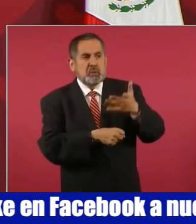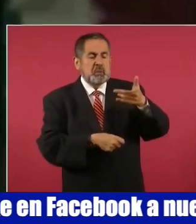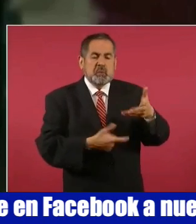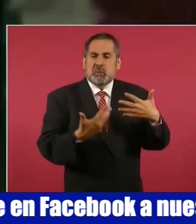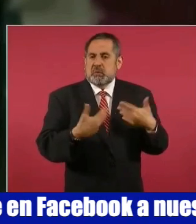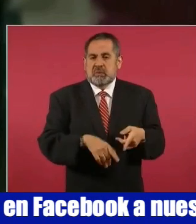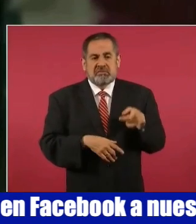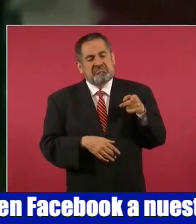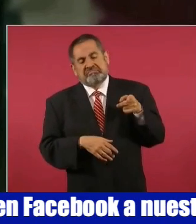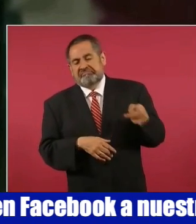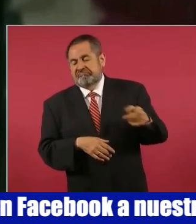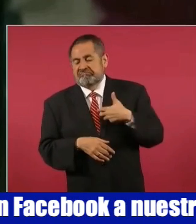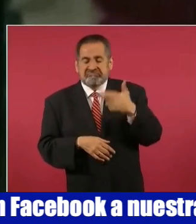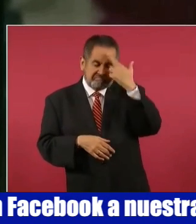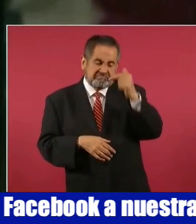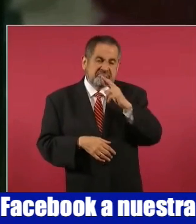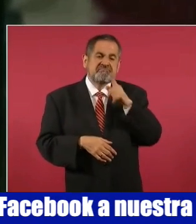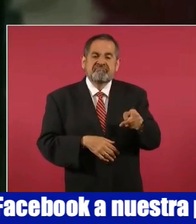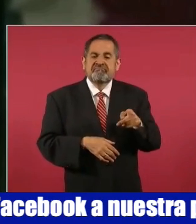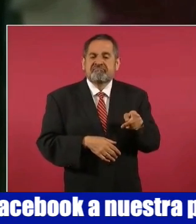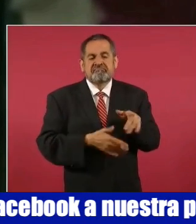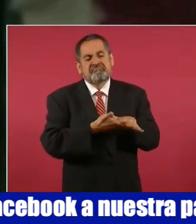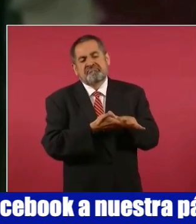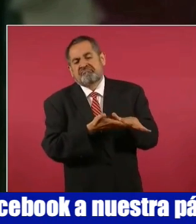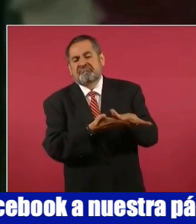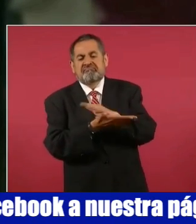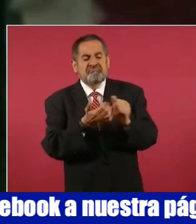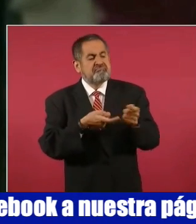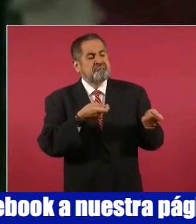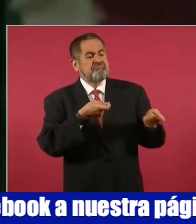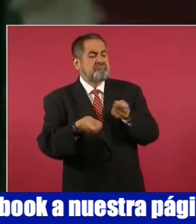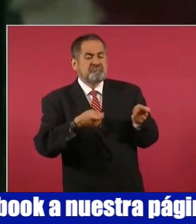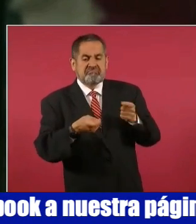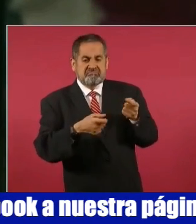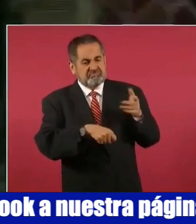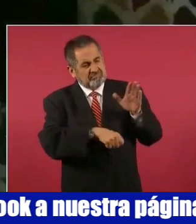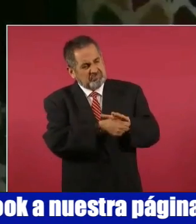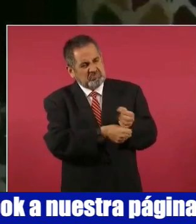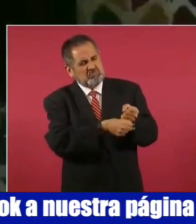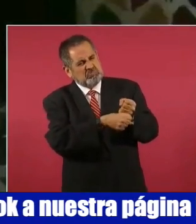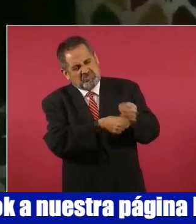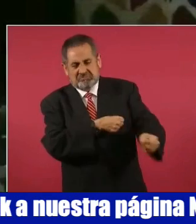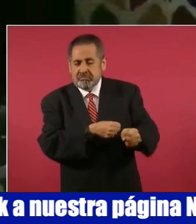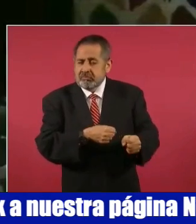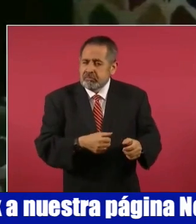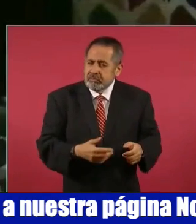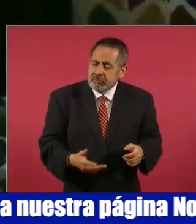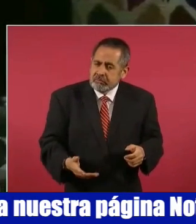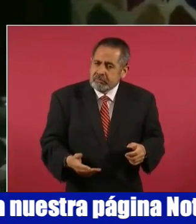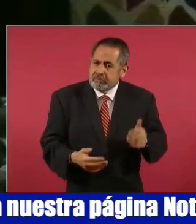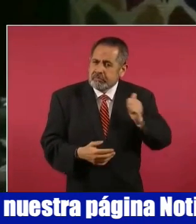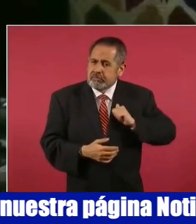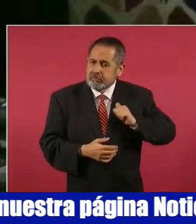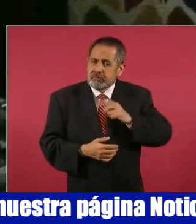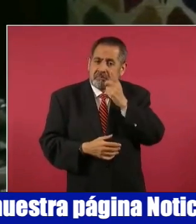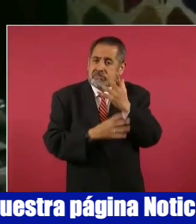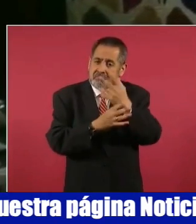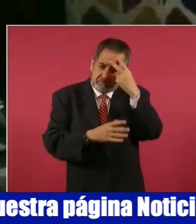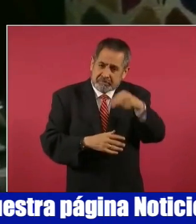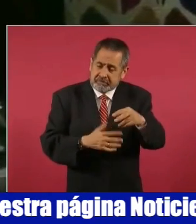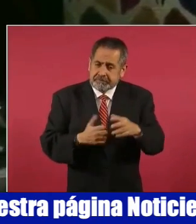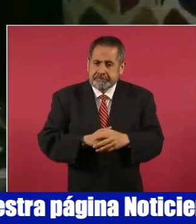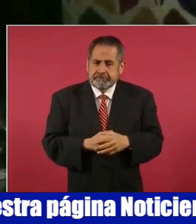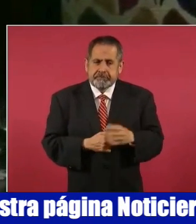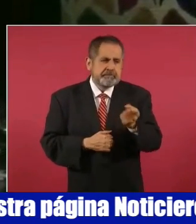por ello quedaba justificado el hecho de someterla con más fuerza bélica. Bien saben unos